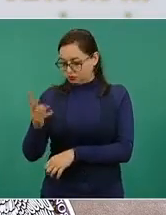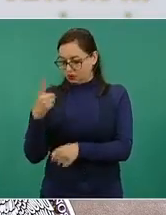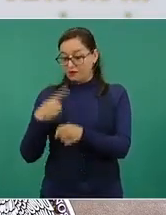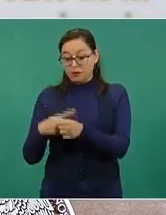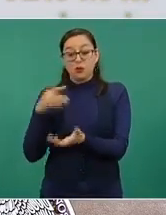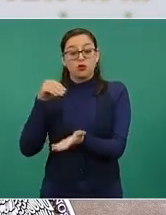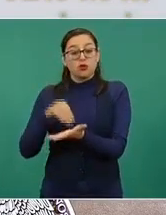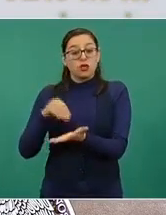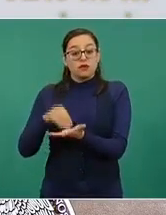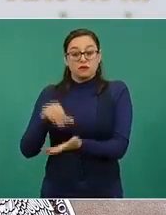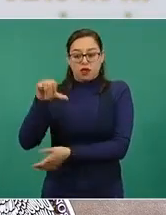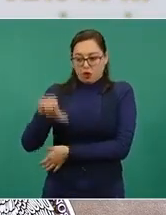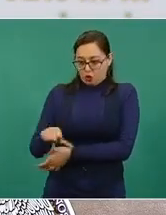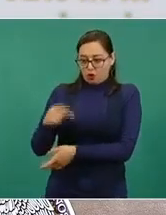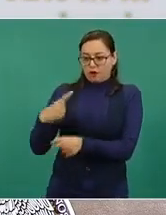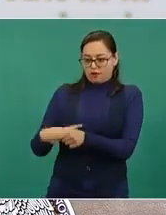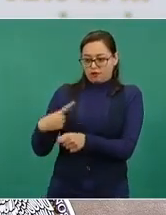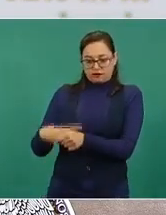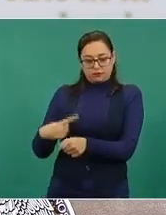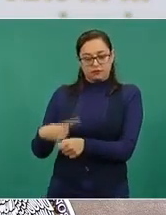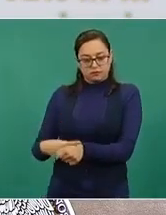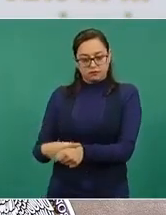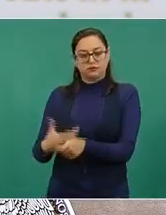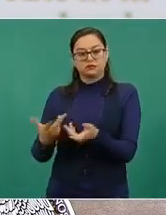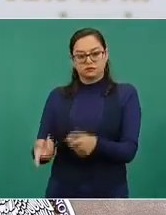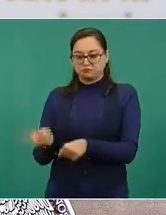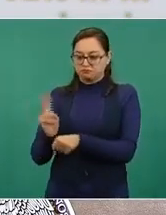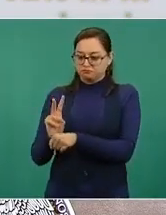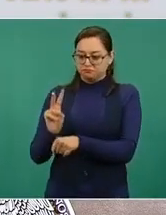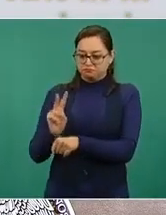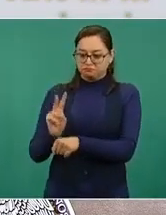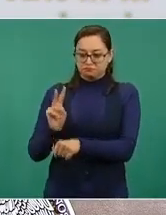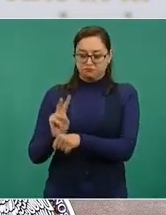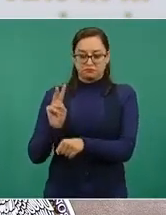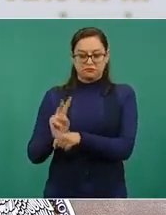monitoreo, que sigue la misma metodología a lo largo de toda la epidemia.